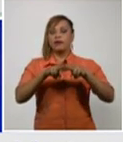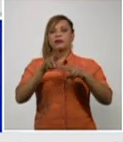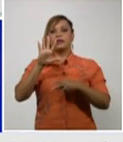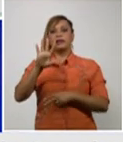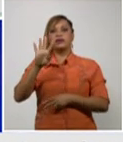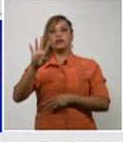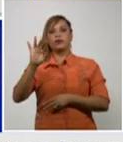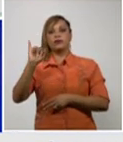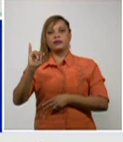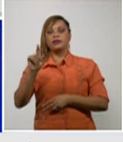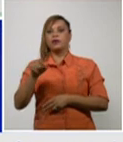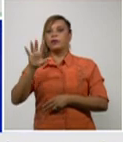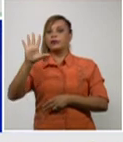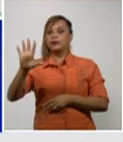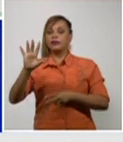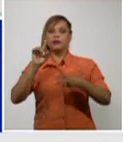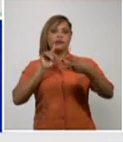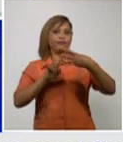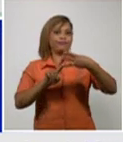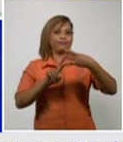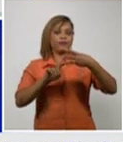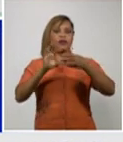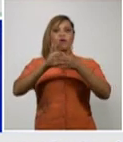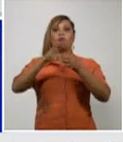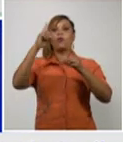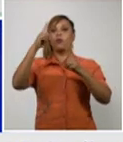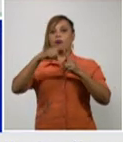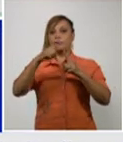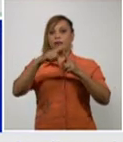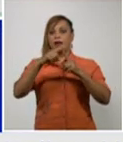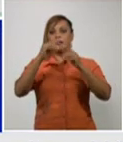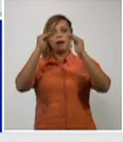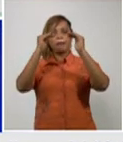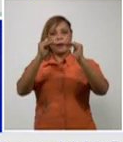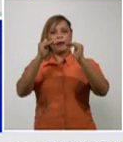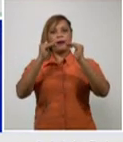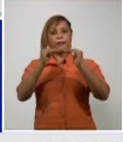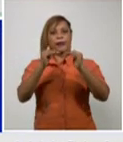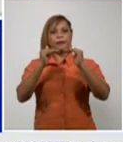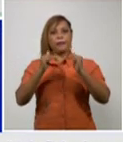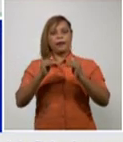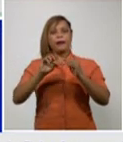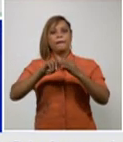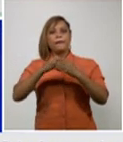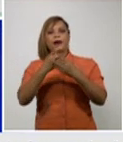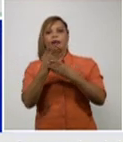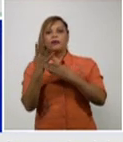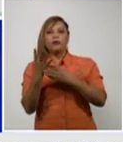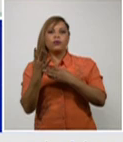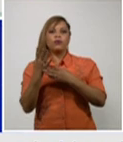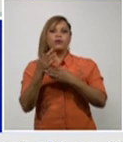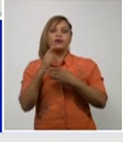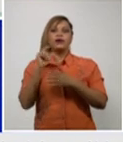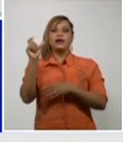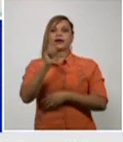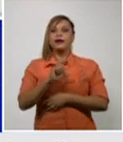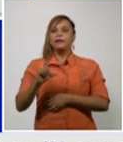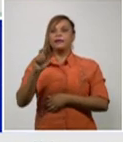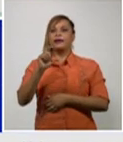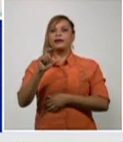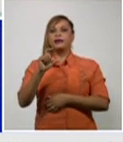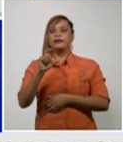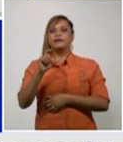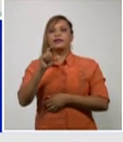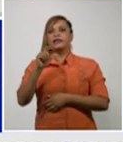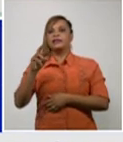,5 Guantánamo y de ahí entonces Madruga Regla Caimanera Cerro